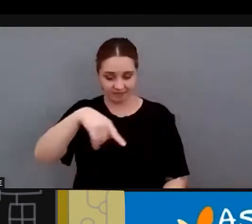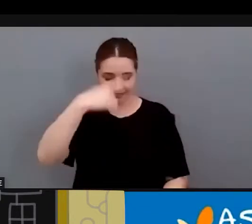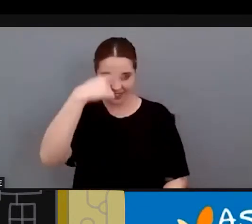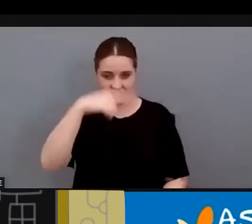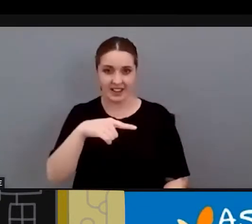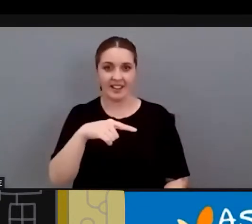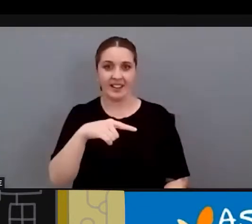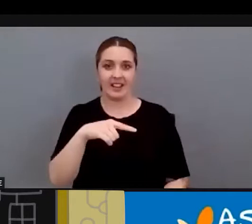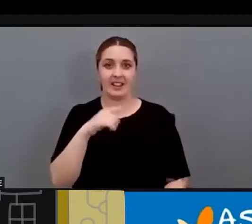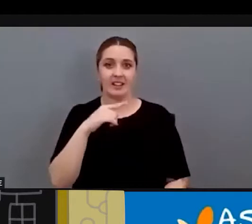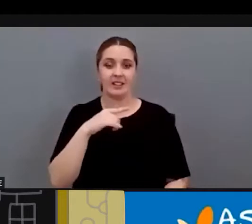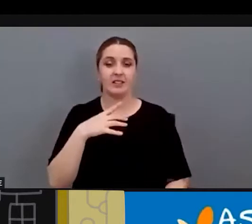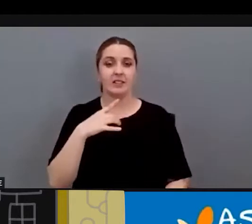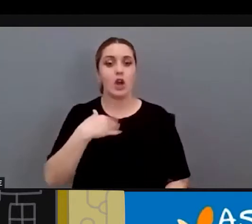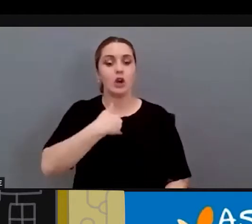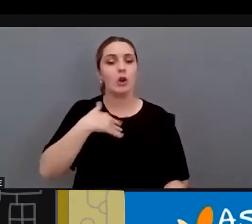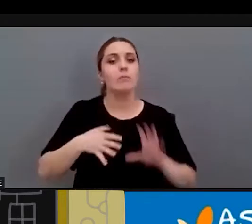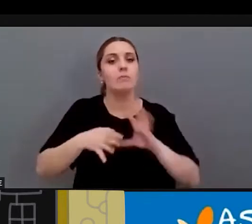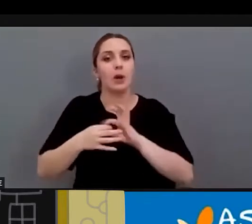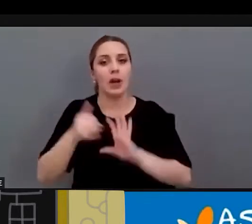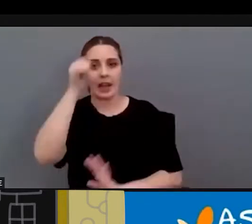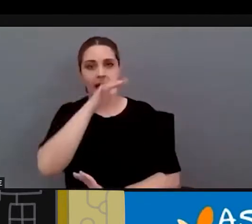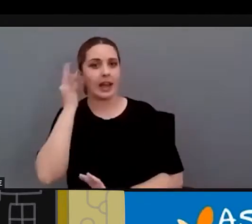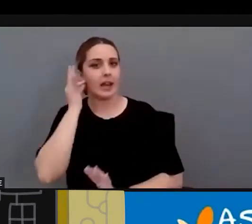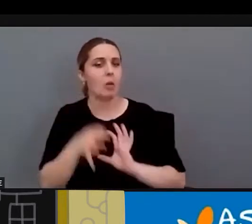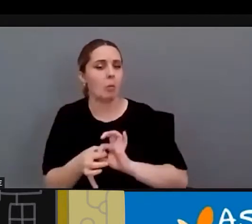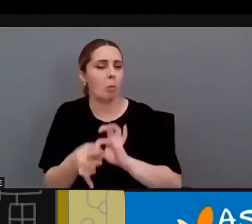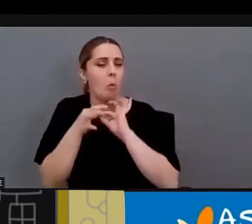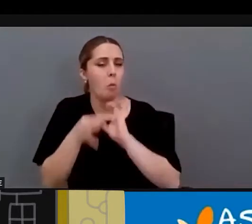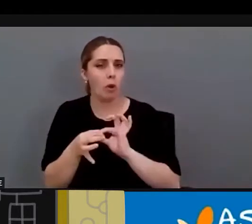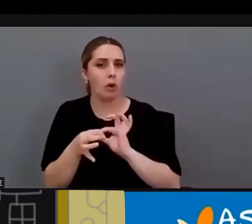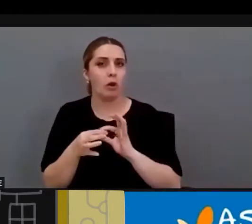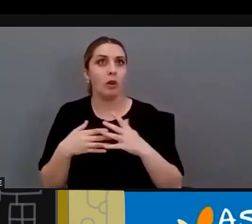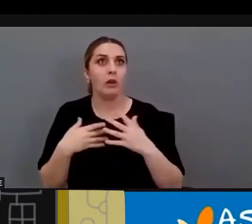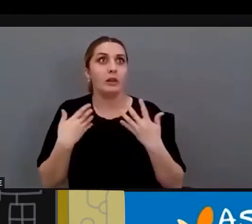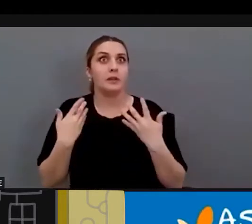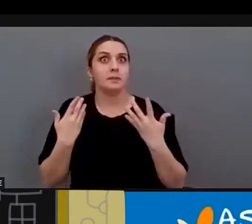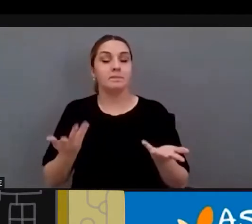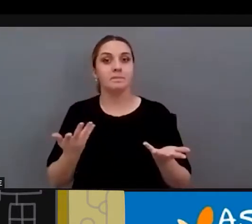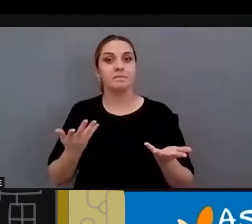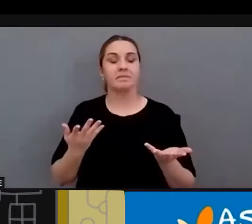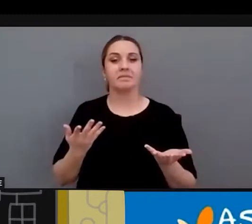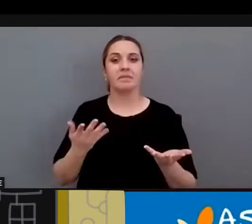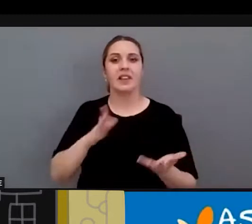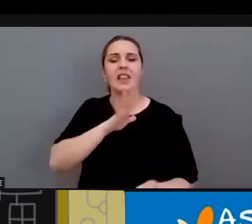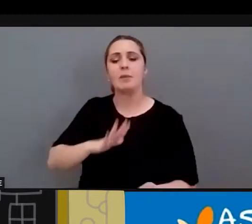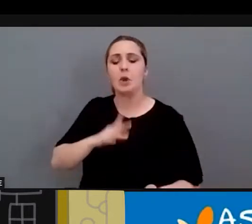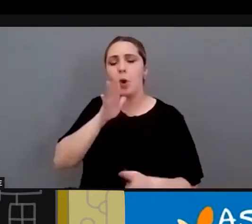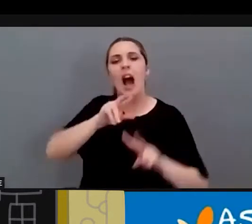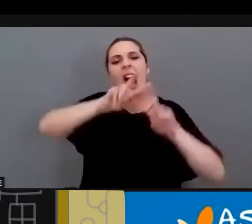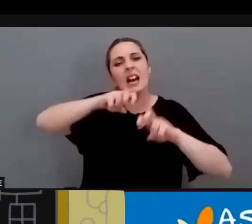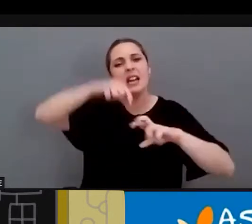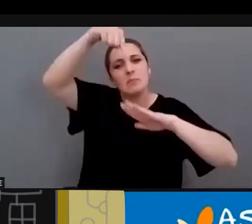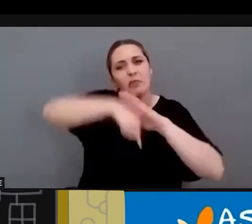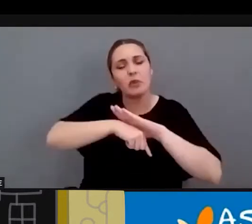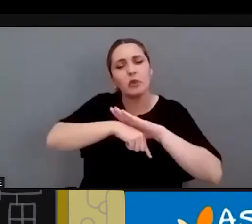están muy asociados al género, ¿no? Entonces todavía no hay un análisis muy profundo